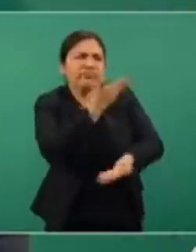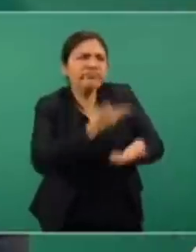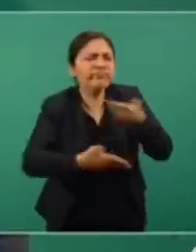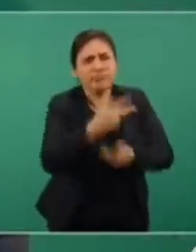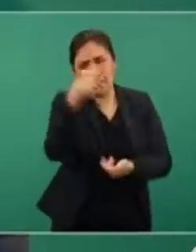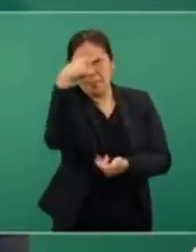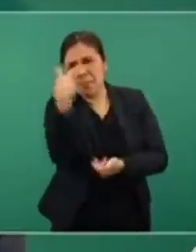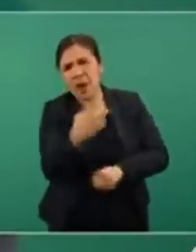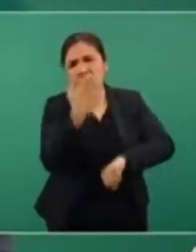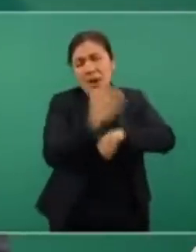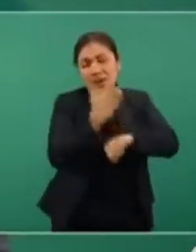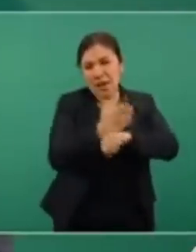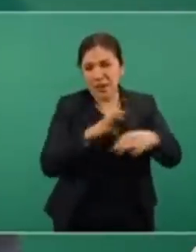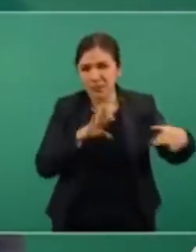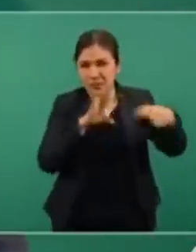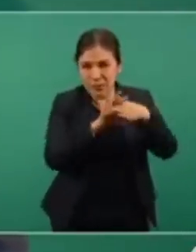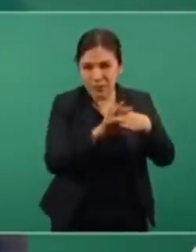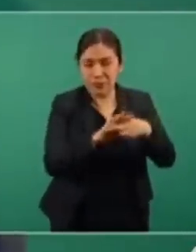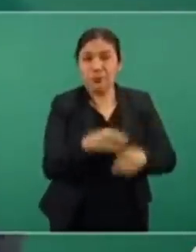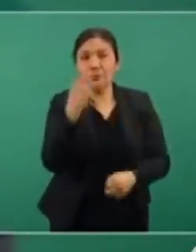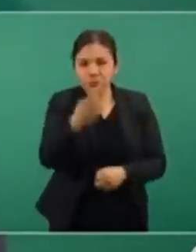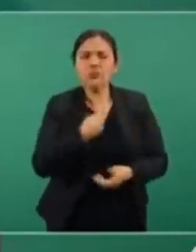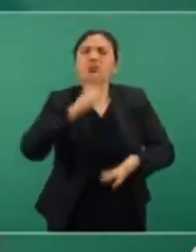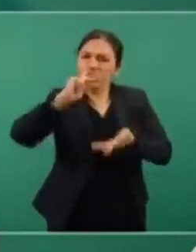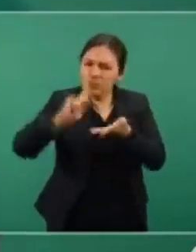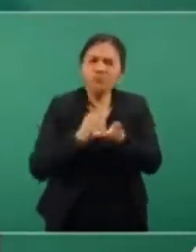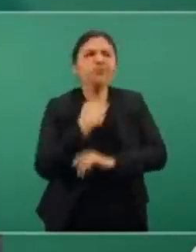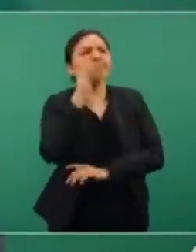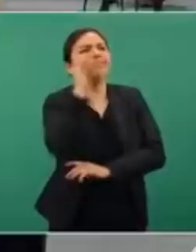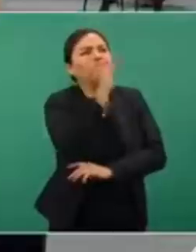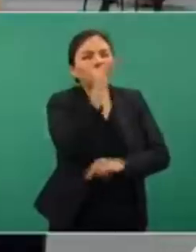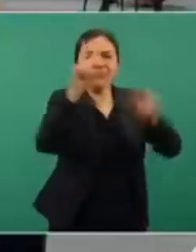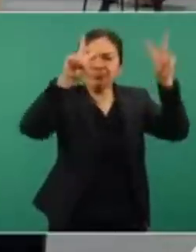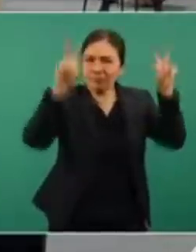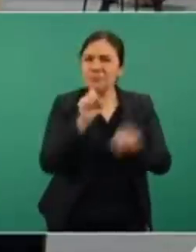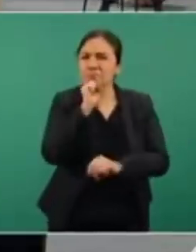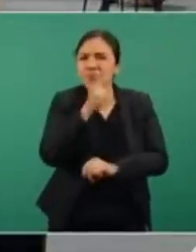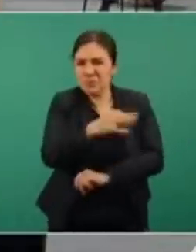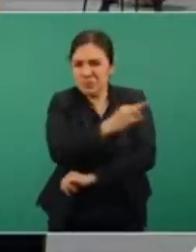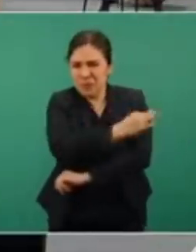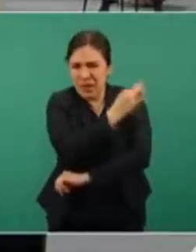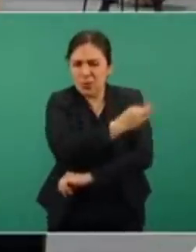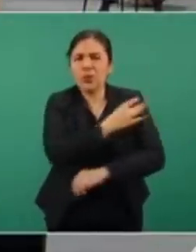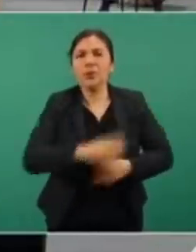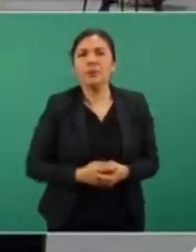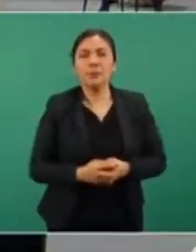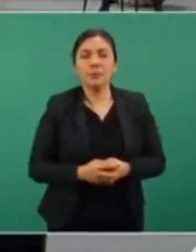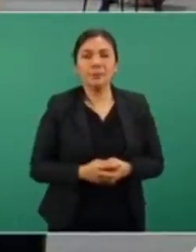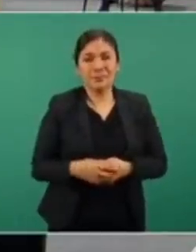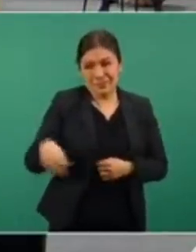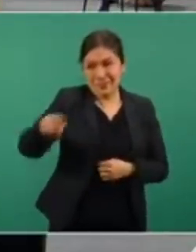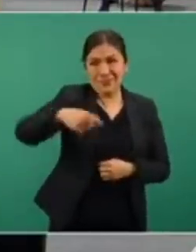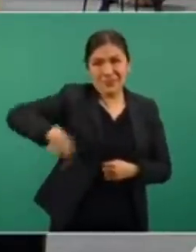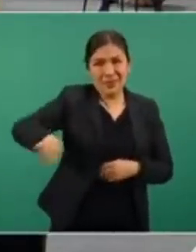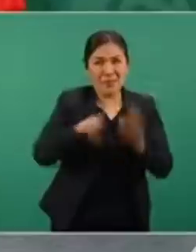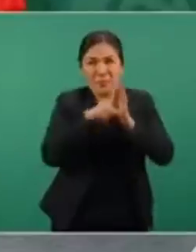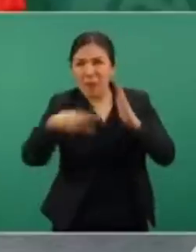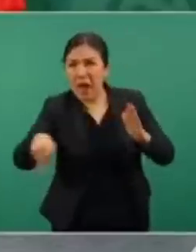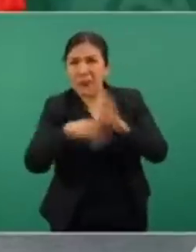entonces vuelvo a tratar el tema como ya habían hecho todo un escándalo